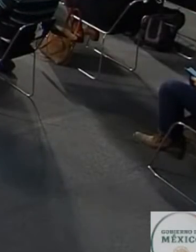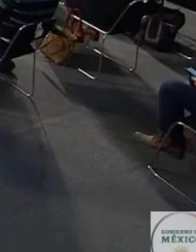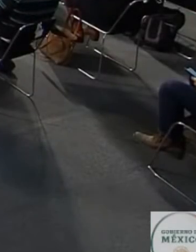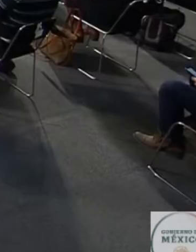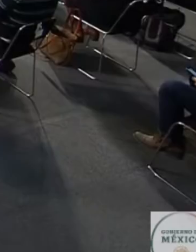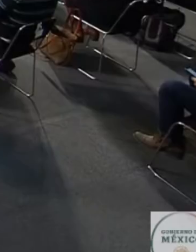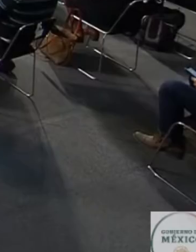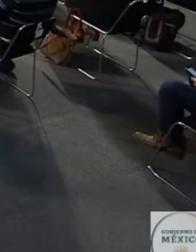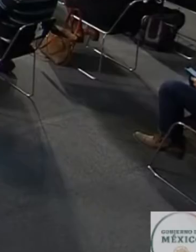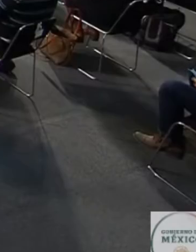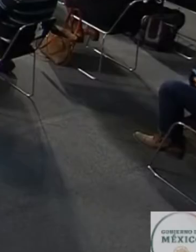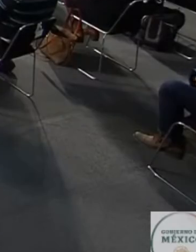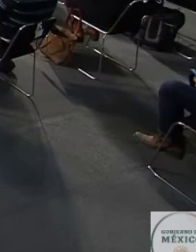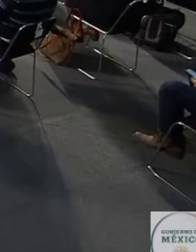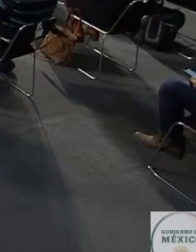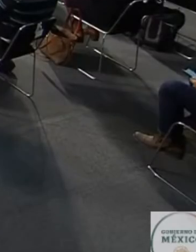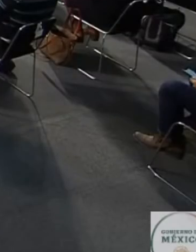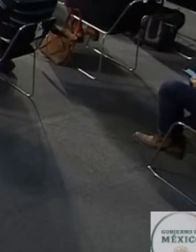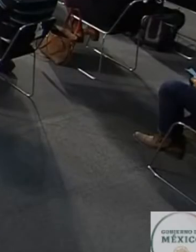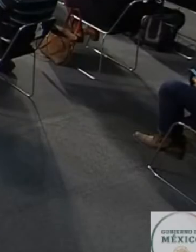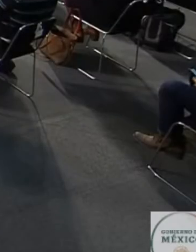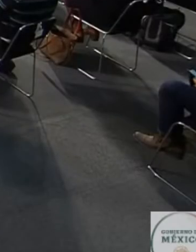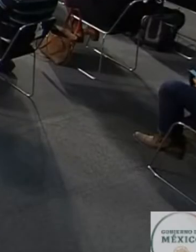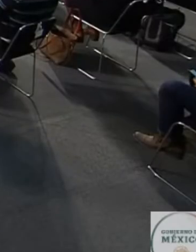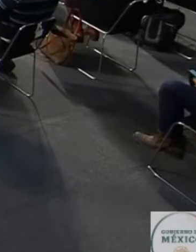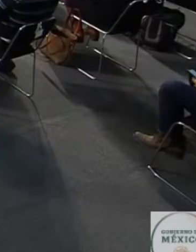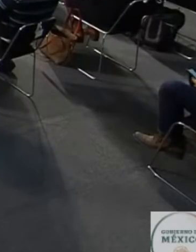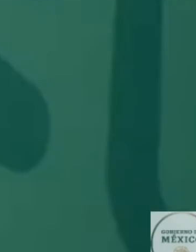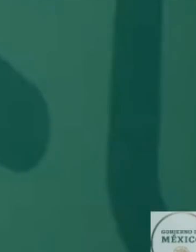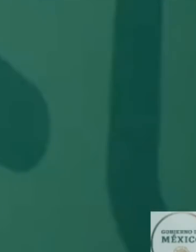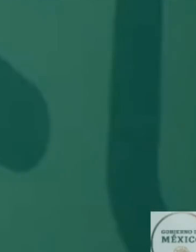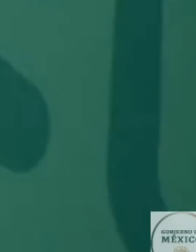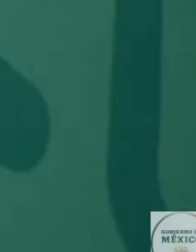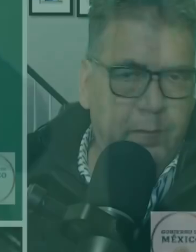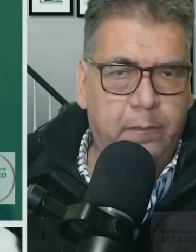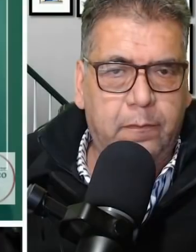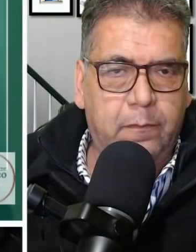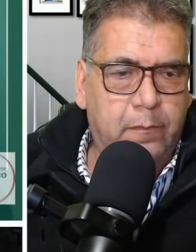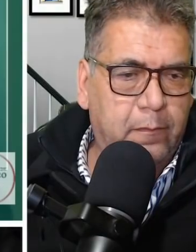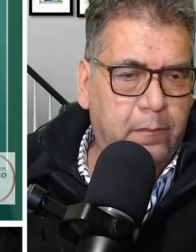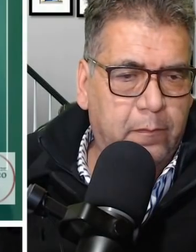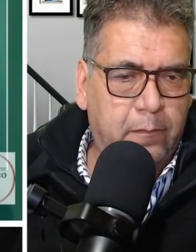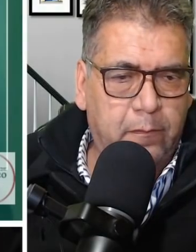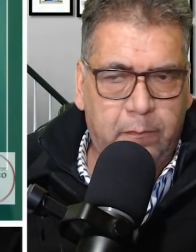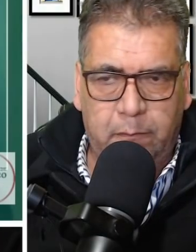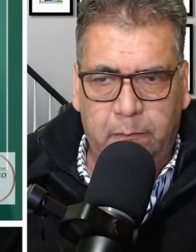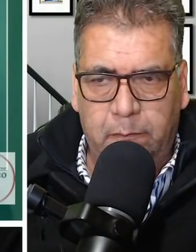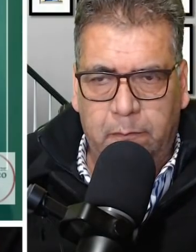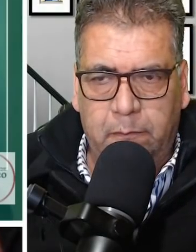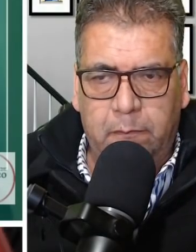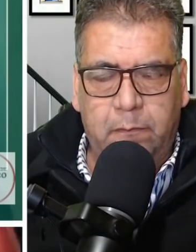a los legisladores. Ese es el tema de fondo.